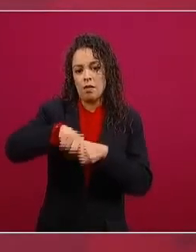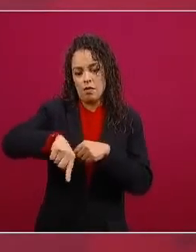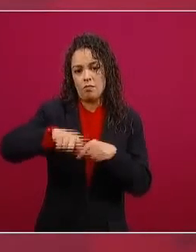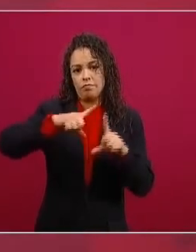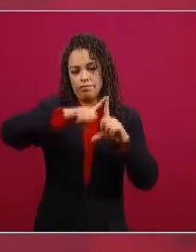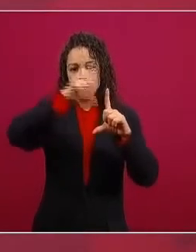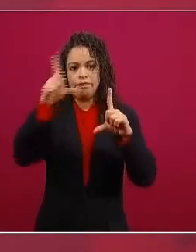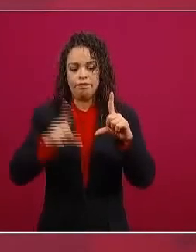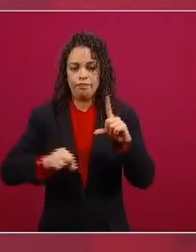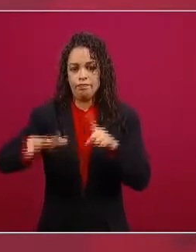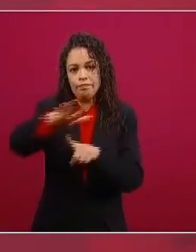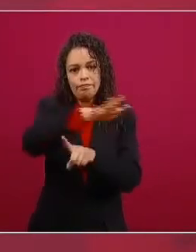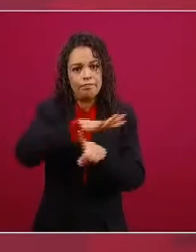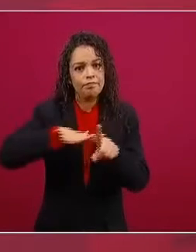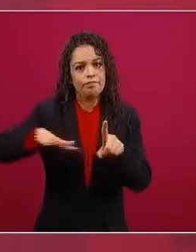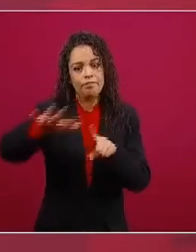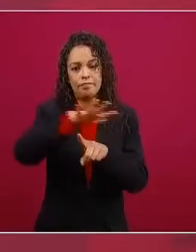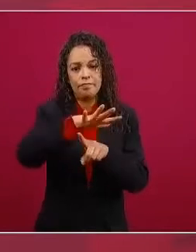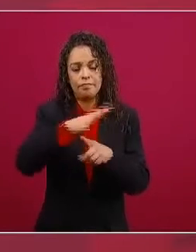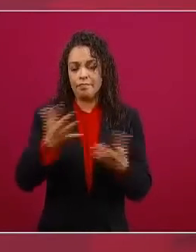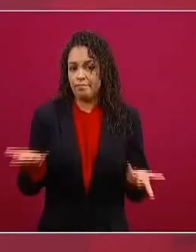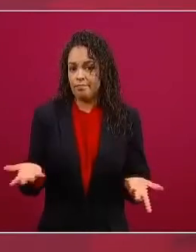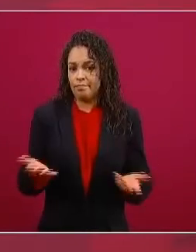pero es muy interesante